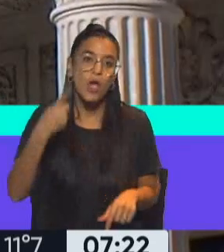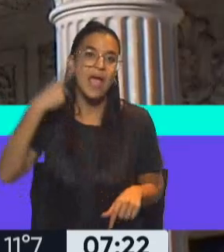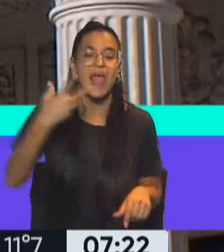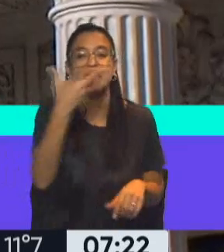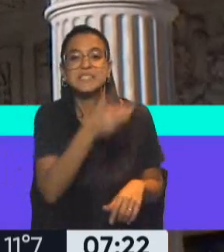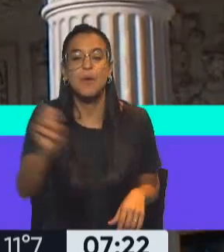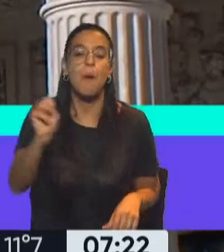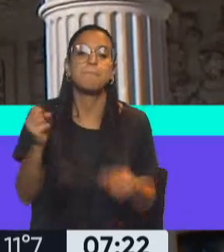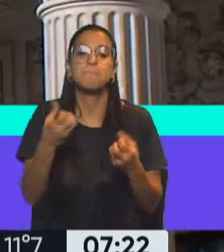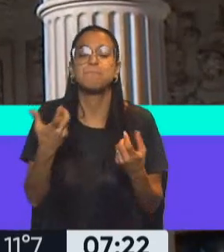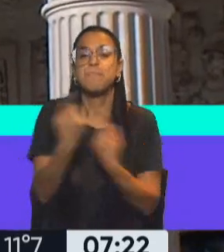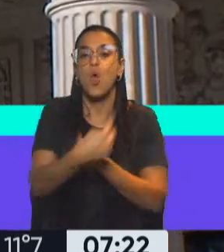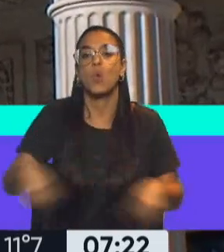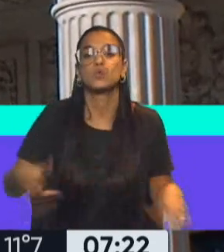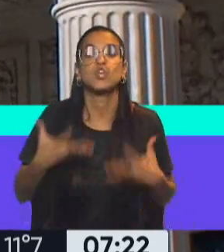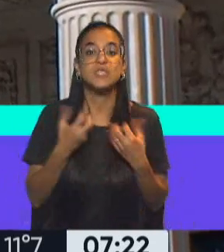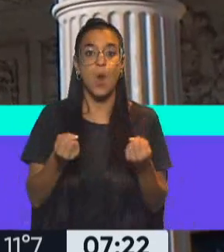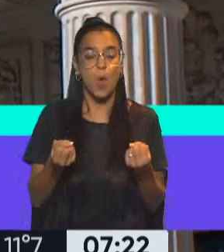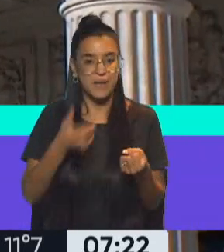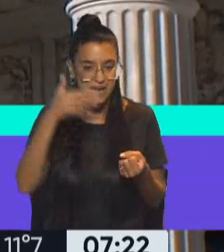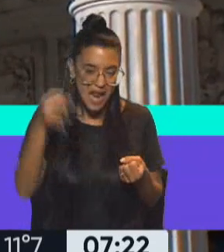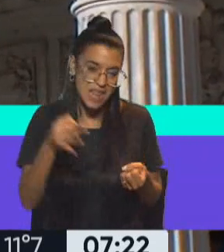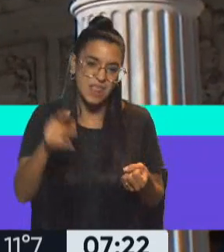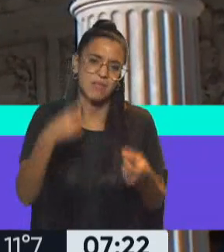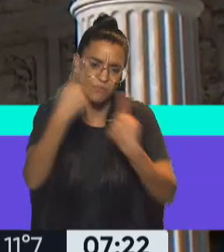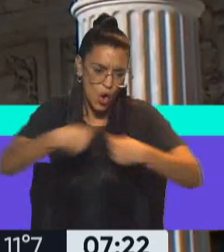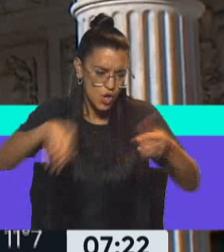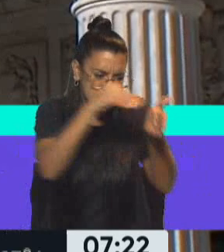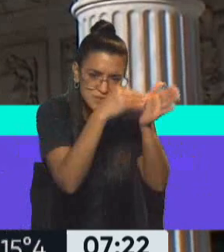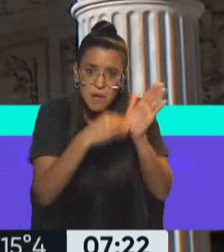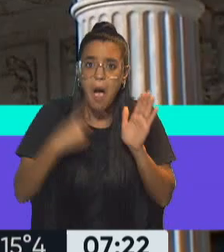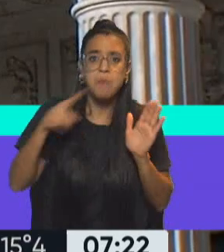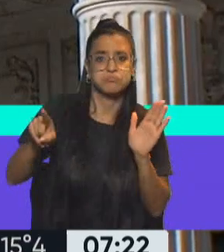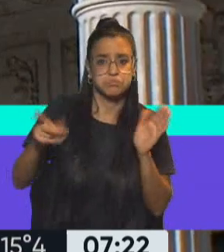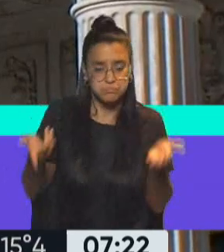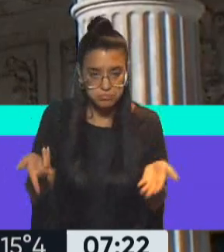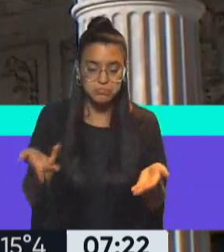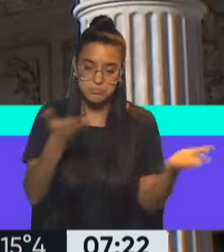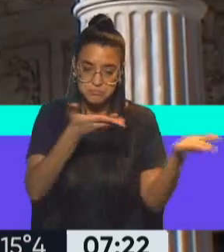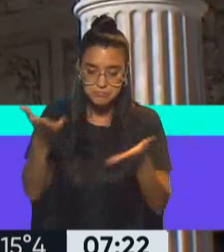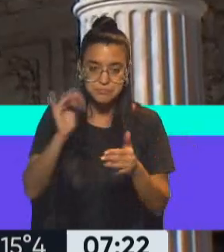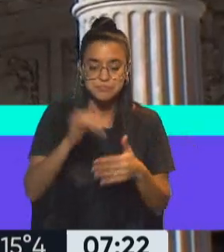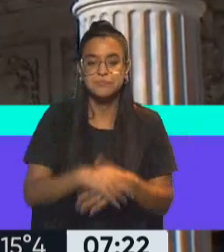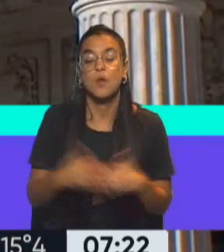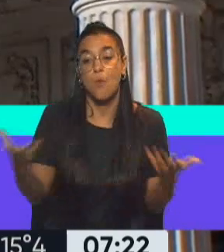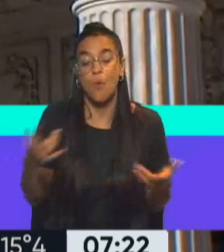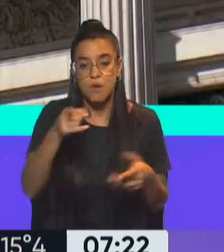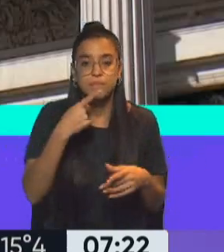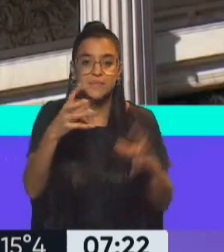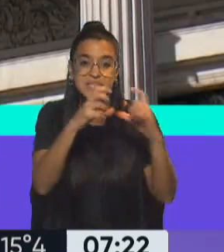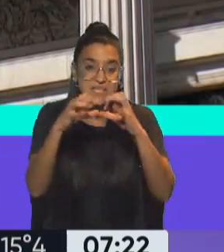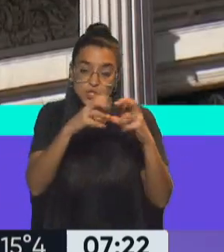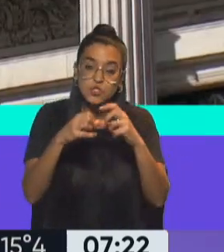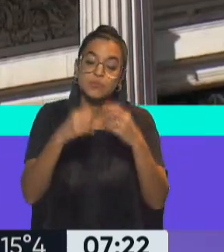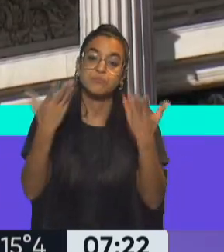llevando un producto saludable, cuando en realidad tiene muchísimos componentes que no conocemos. Silvia, si te escucho. Sí, bueno, llegamos a esta sesión